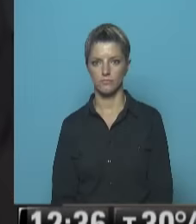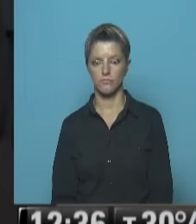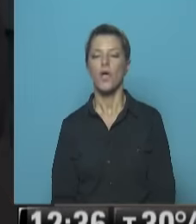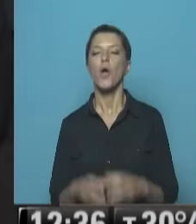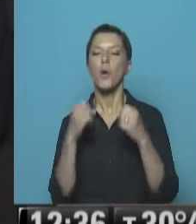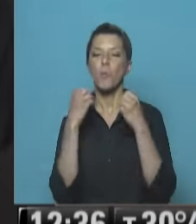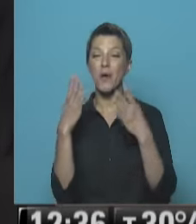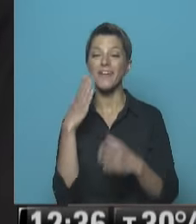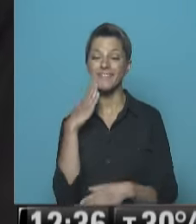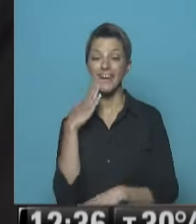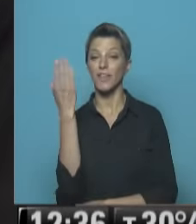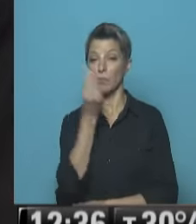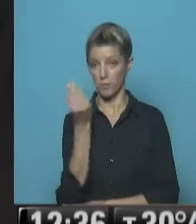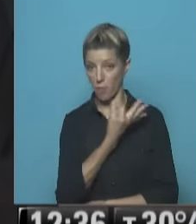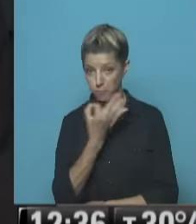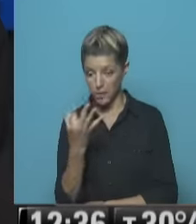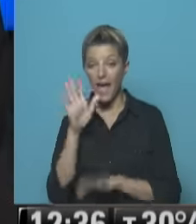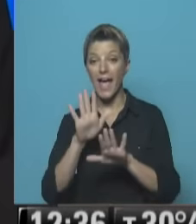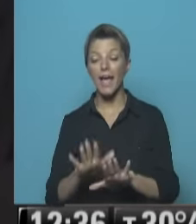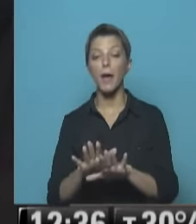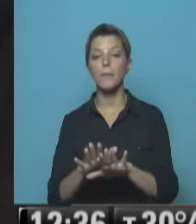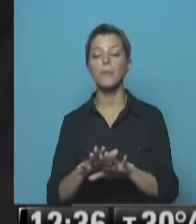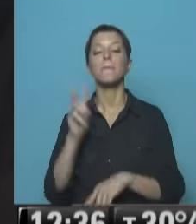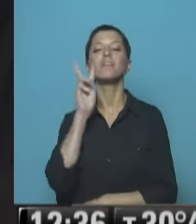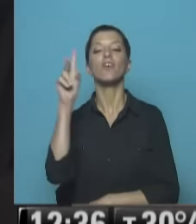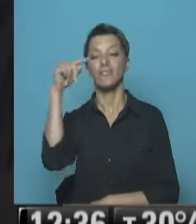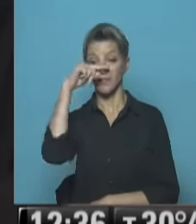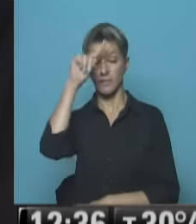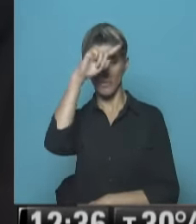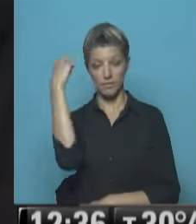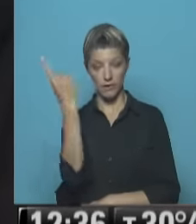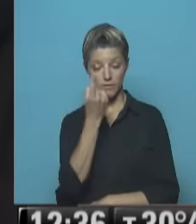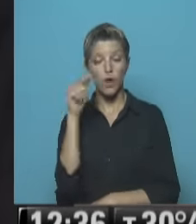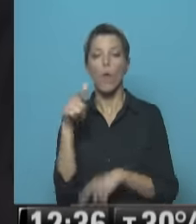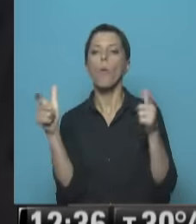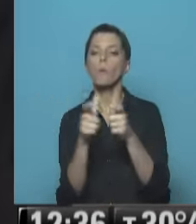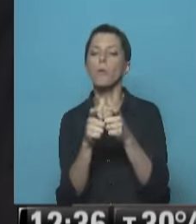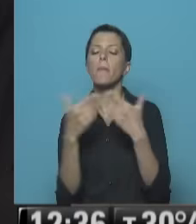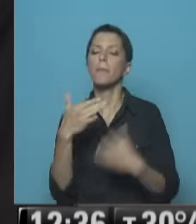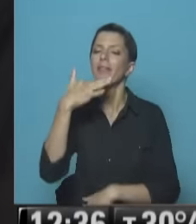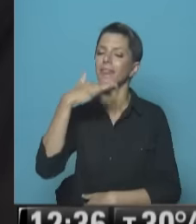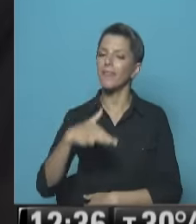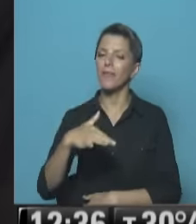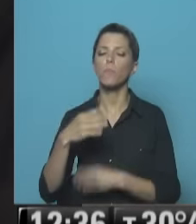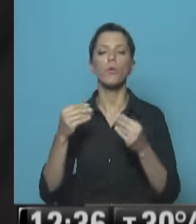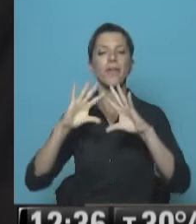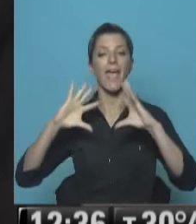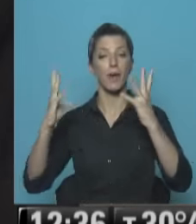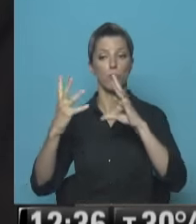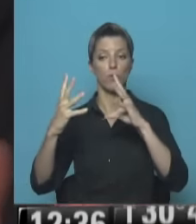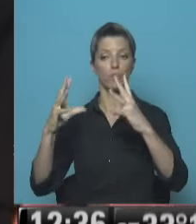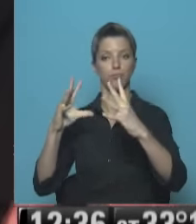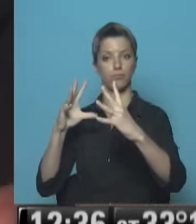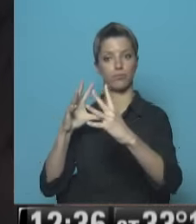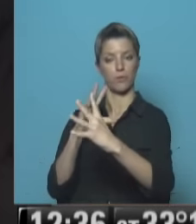Buenas tardes, como todos los sábados, aquí estamos con ustedes en Visión 7 Internacional Un programa que trata de comprender cómo y por qué el mundo gira al